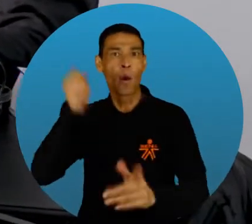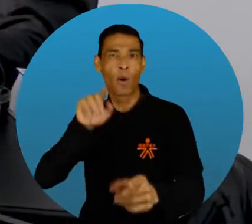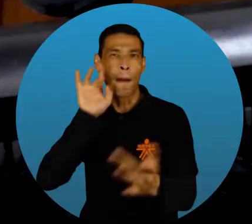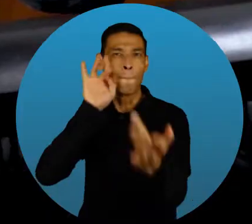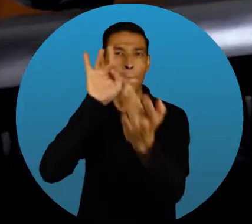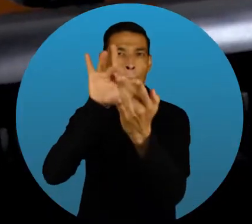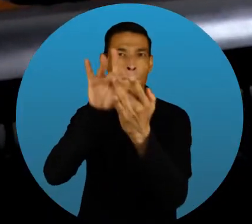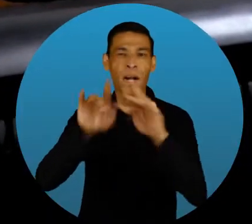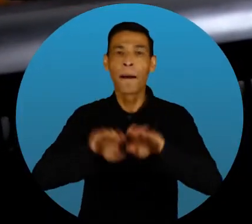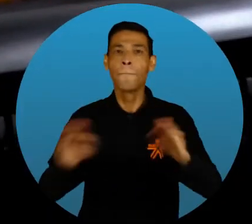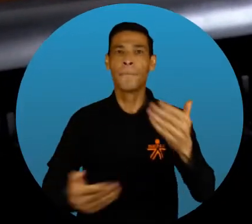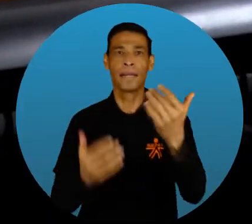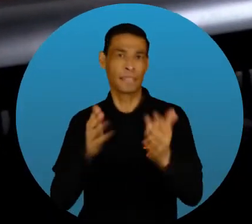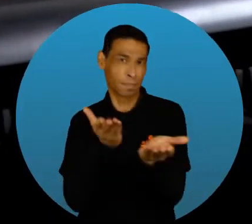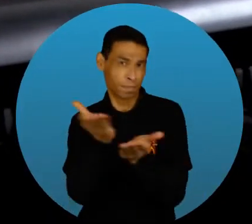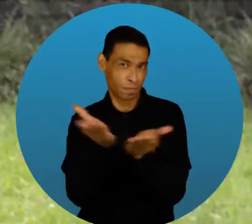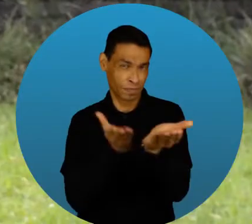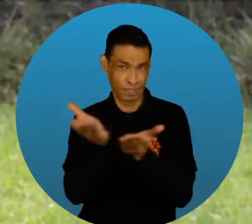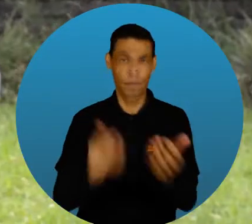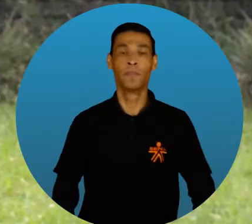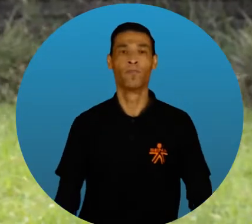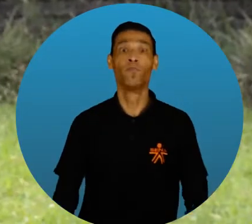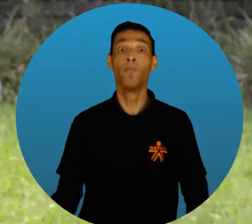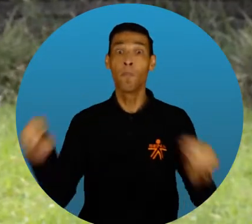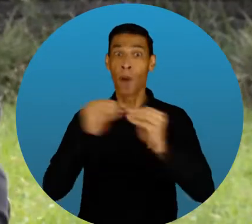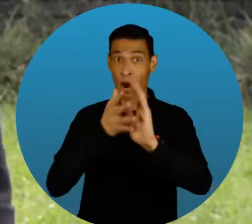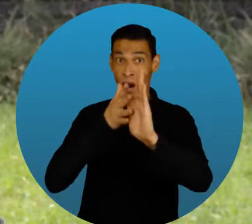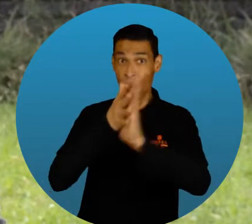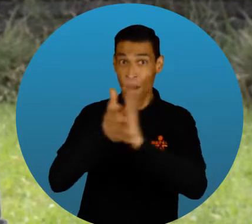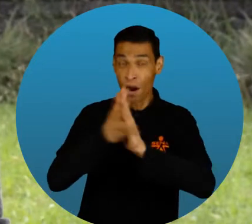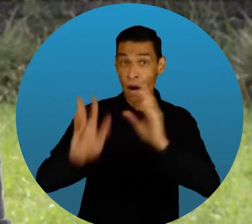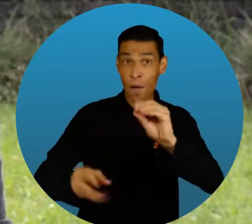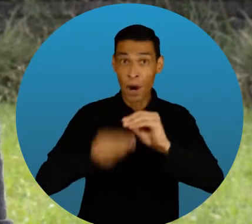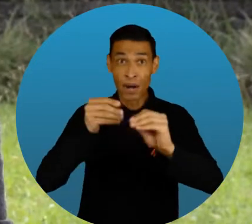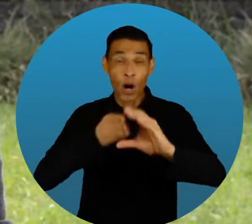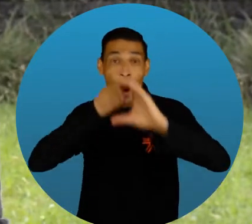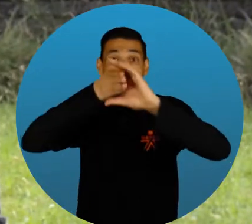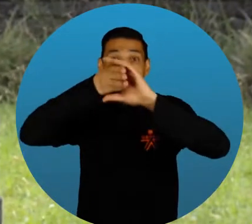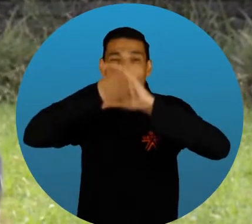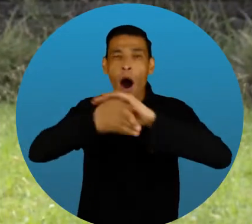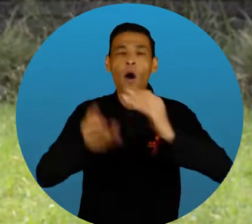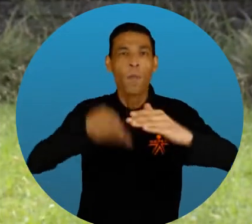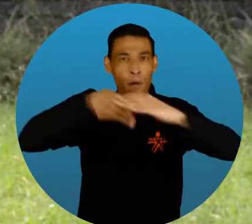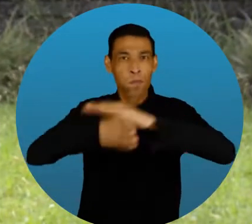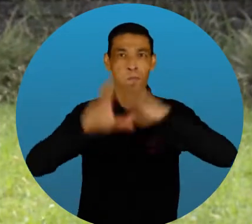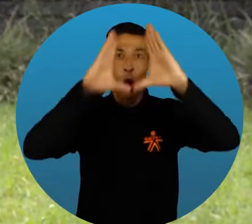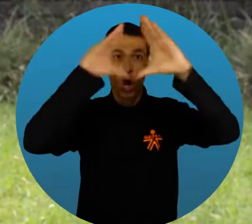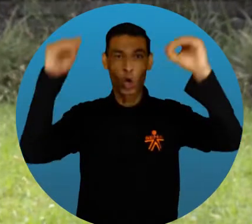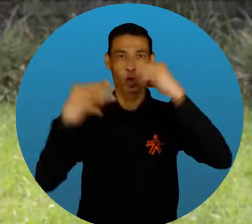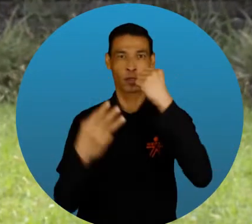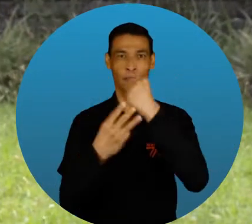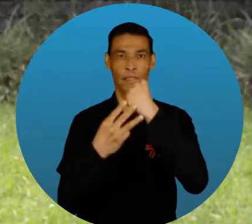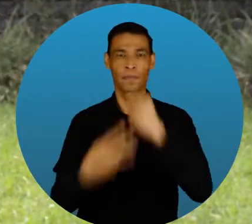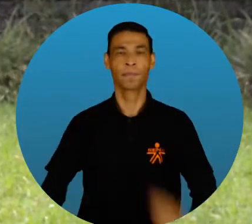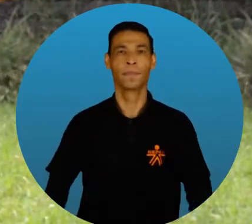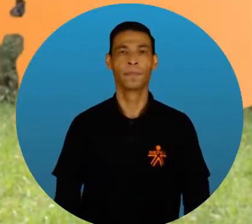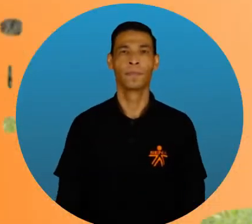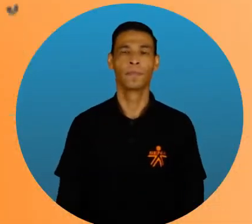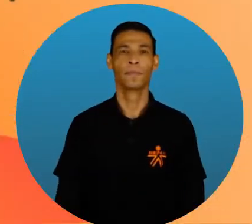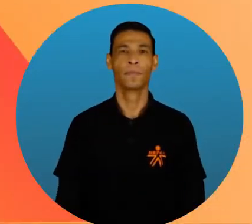inmediata con la mesa de servicios Conoce más información de estos canales ingresando a nuestra nube Sena